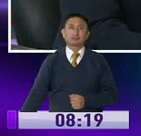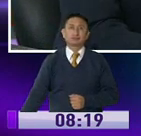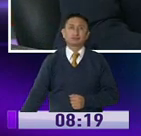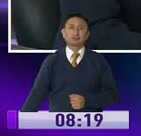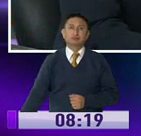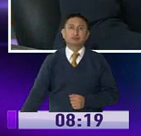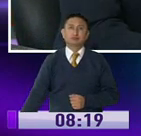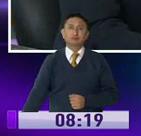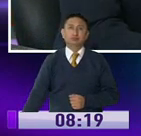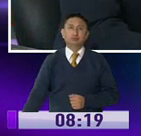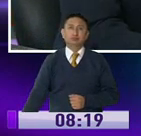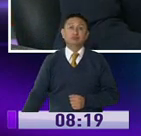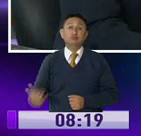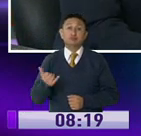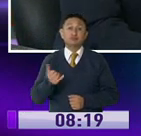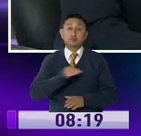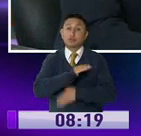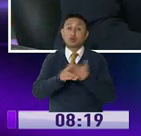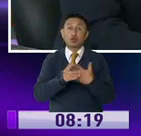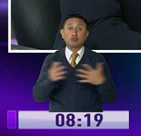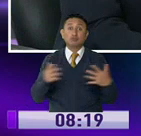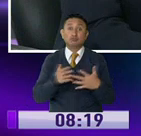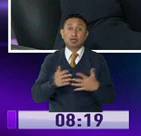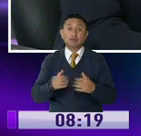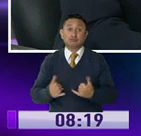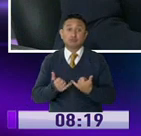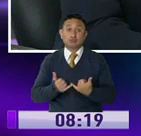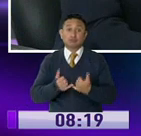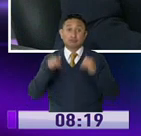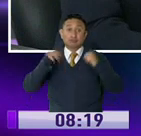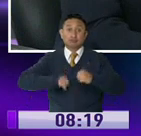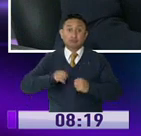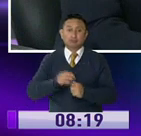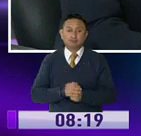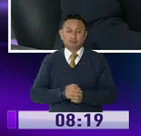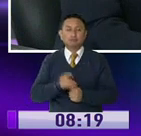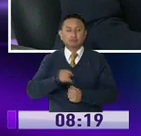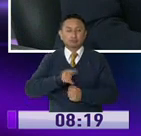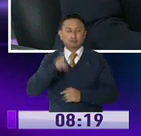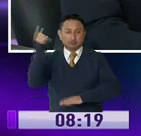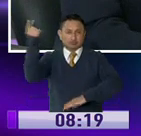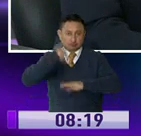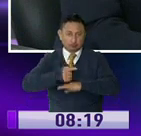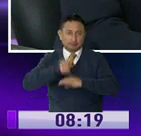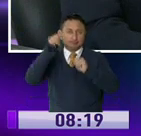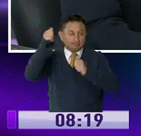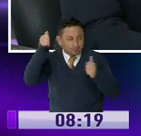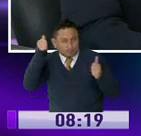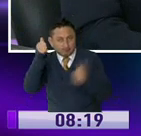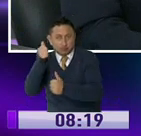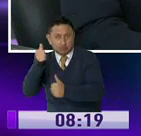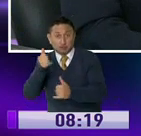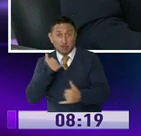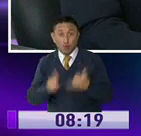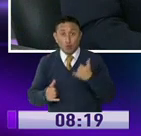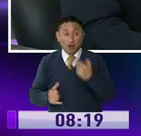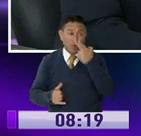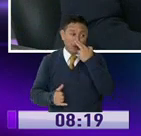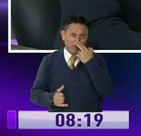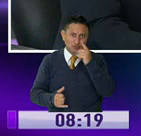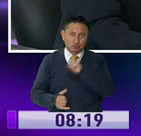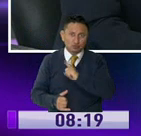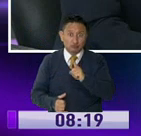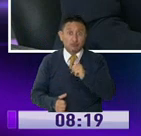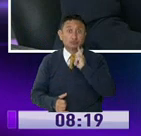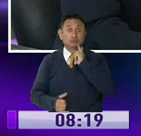esto nos pone nerviosos a todos. Creo que es un momento en que nosotros debemos atacar las disposiciones. Esto no es un juego. Debemos tomarlo